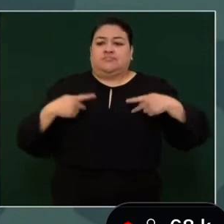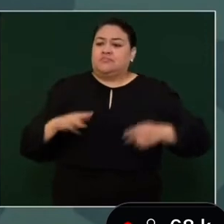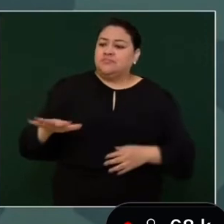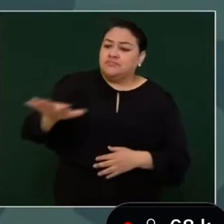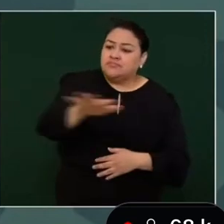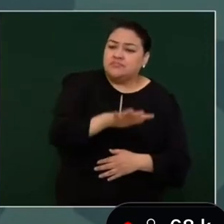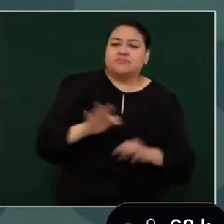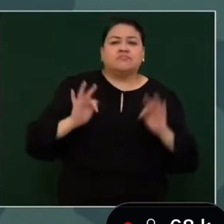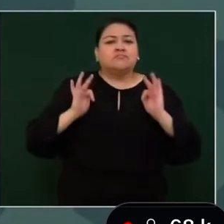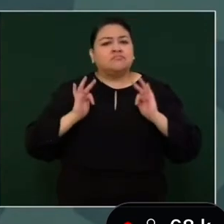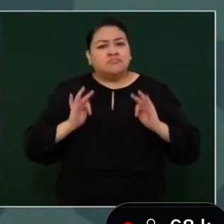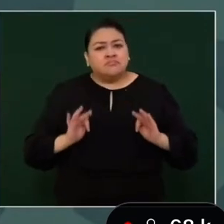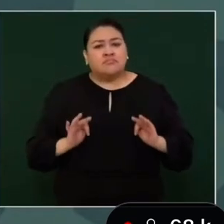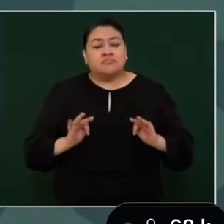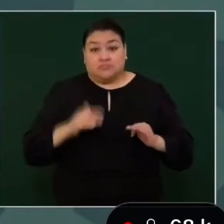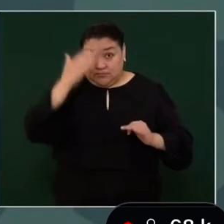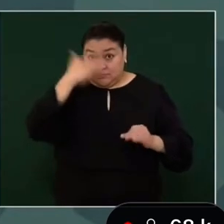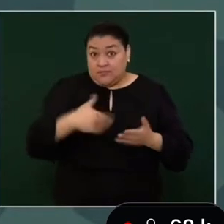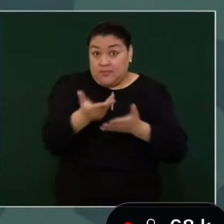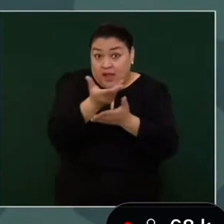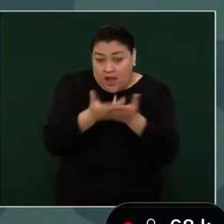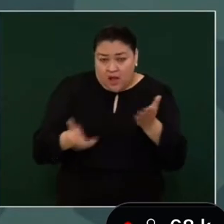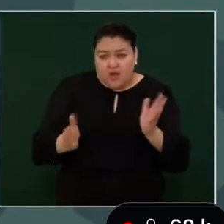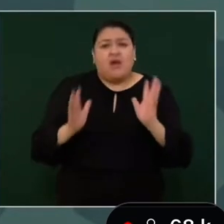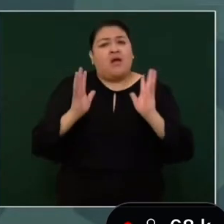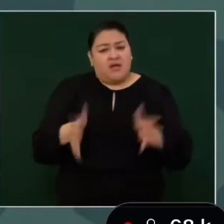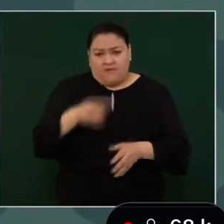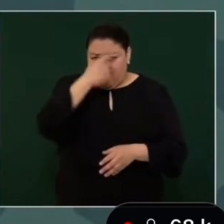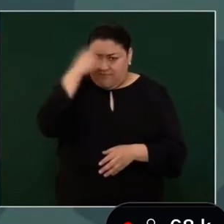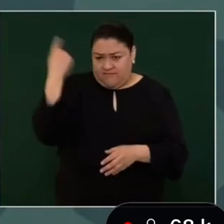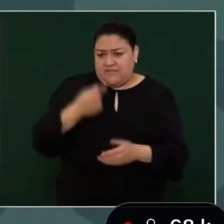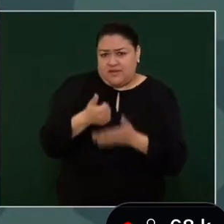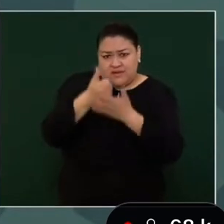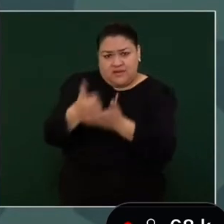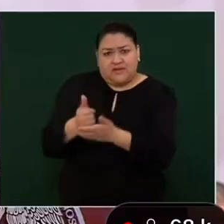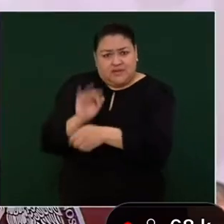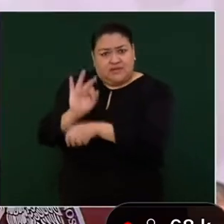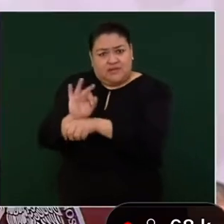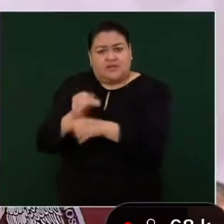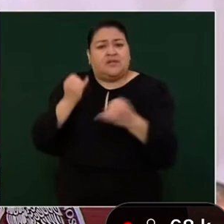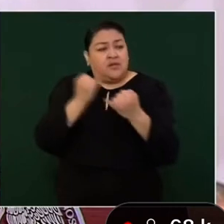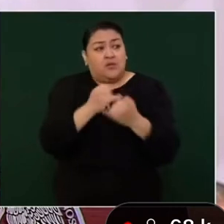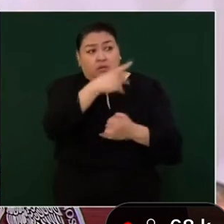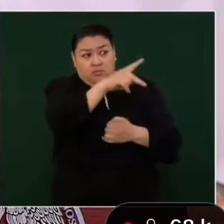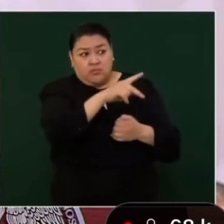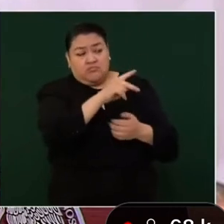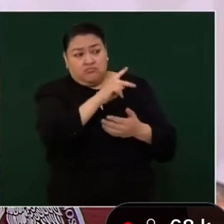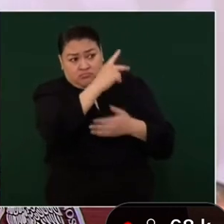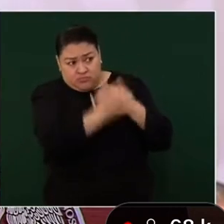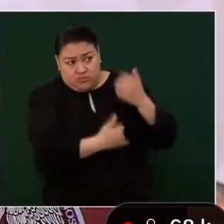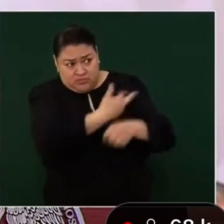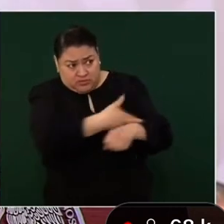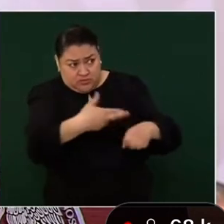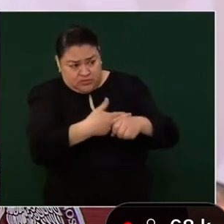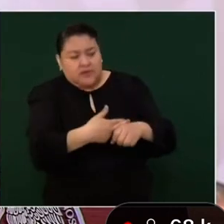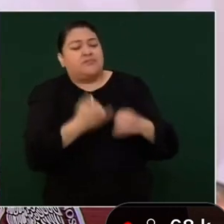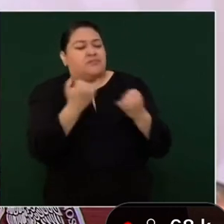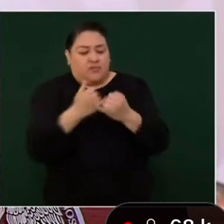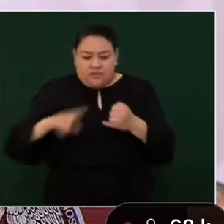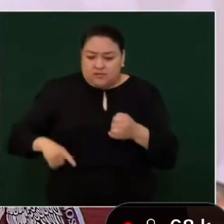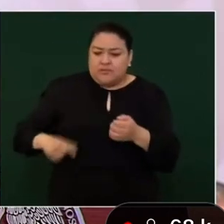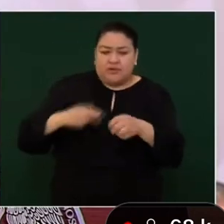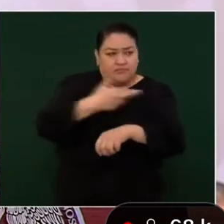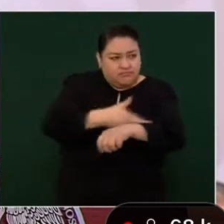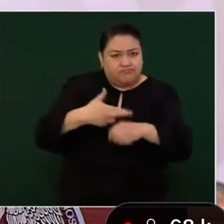y la tranquilidad. Hoy se llega de forma directa y nosotros nos subamos a los programas federales desde el Estado, como lo ha